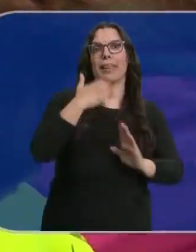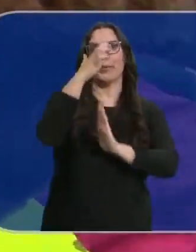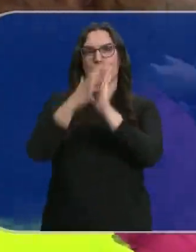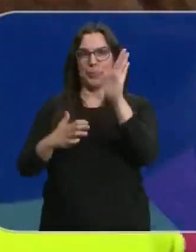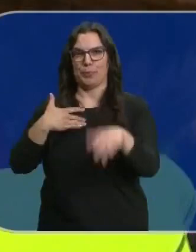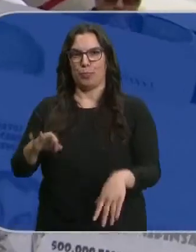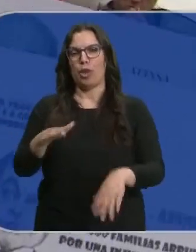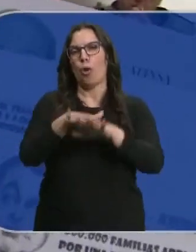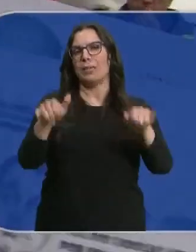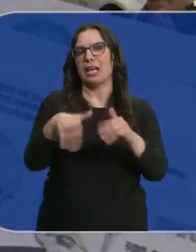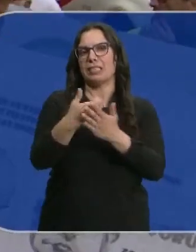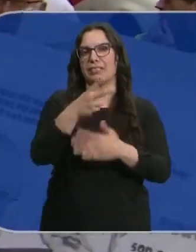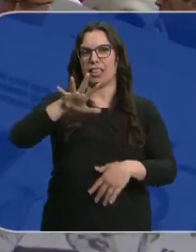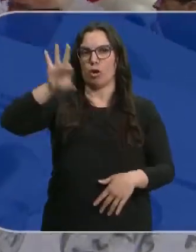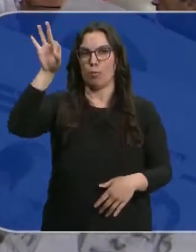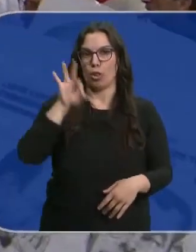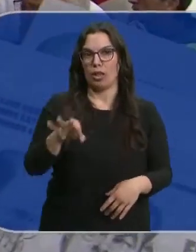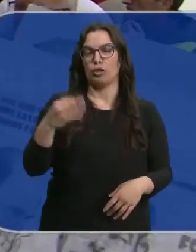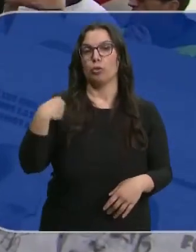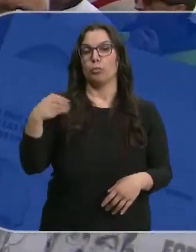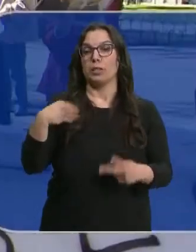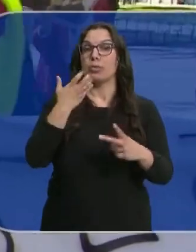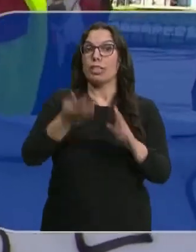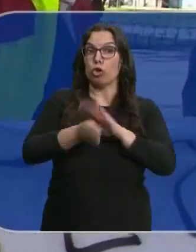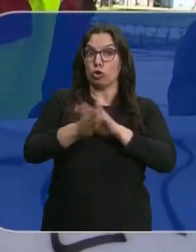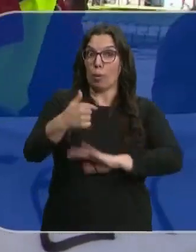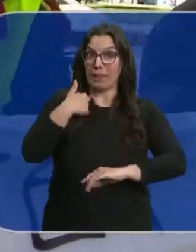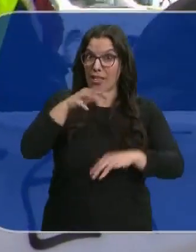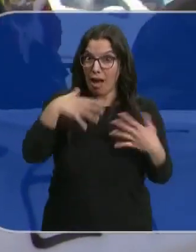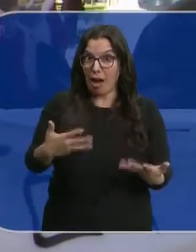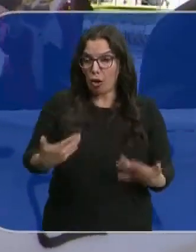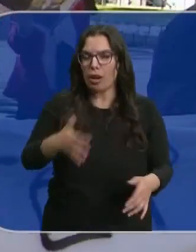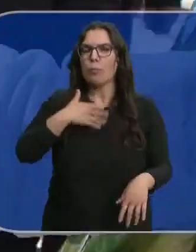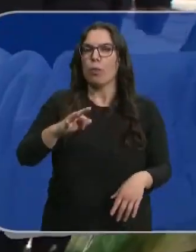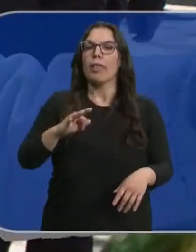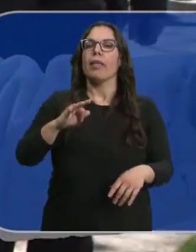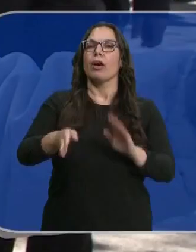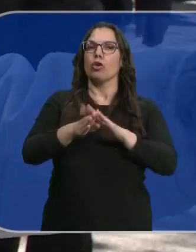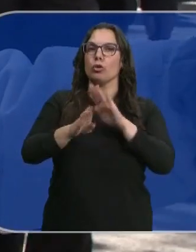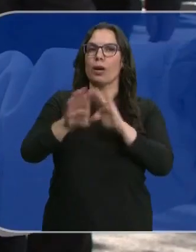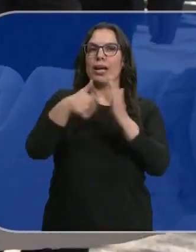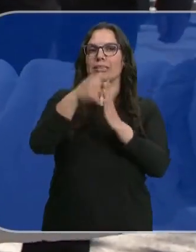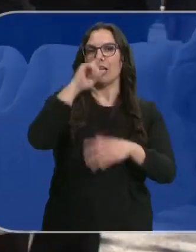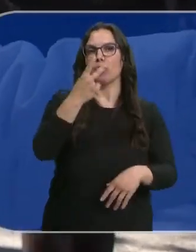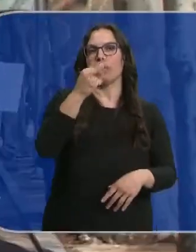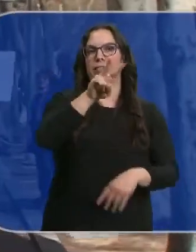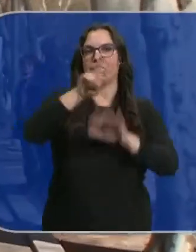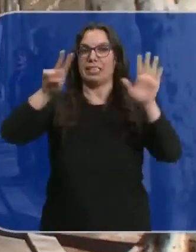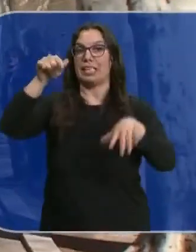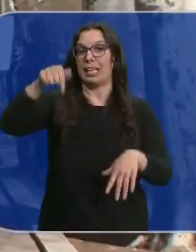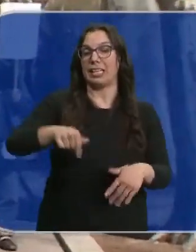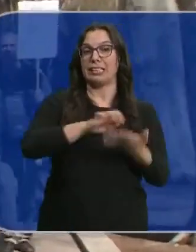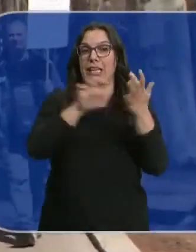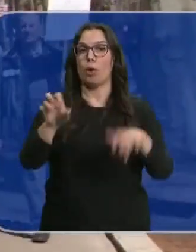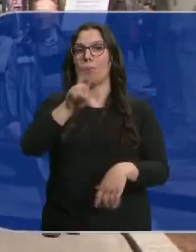Compensarán hasta el 25% del saldo positivo y si siguen teniendo pérdidas, podrán hacerlo hasta el año 2026. En nuestra comunidad